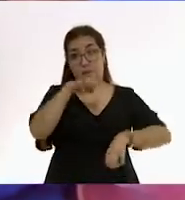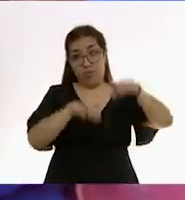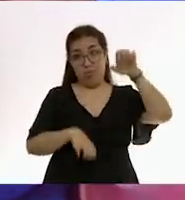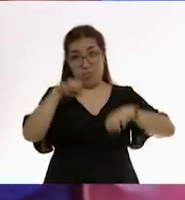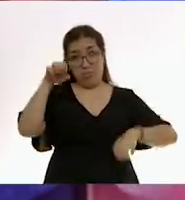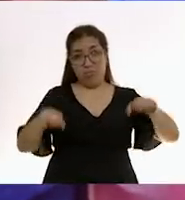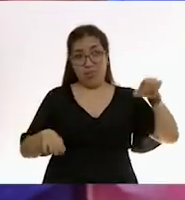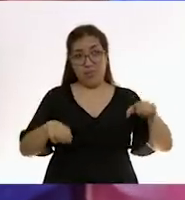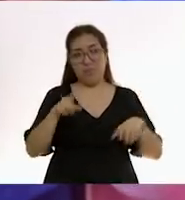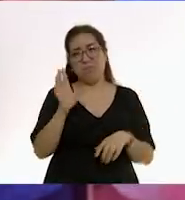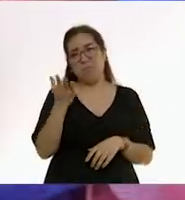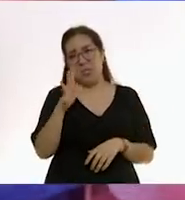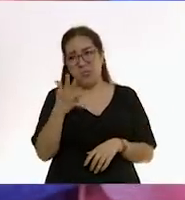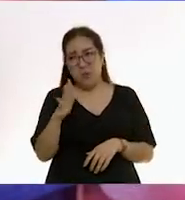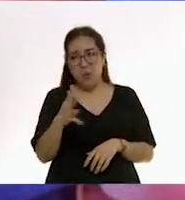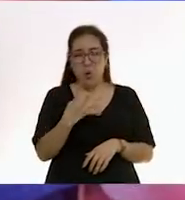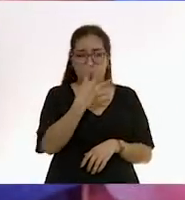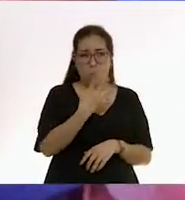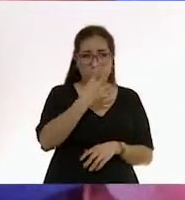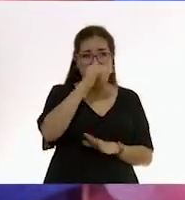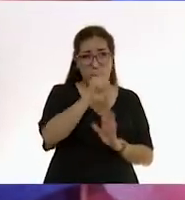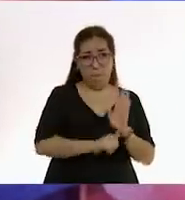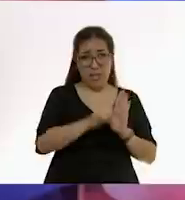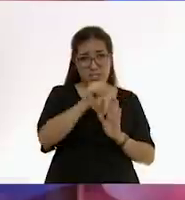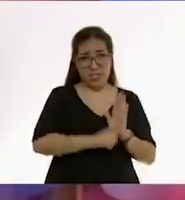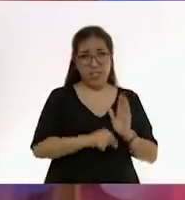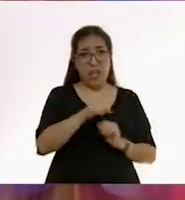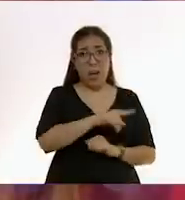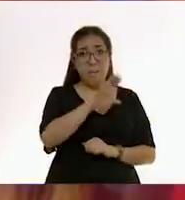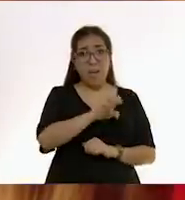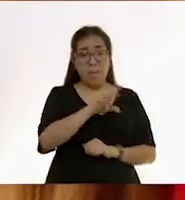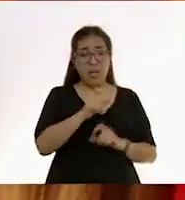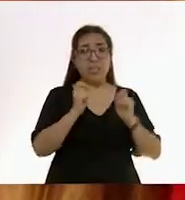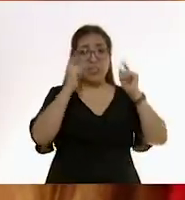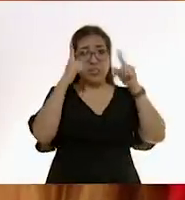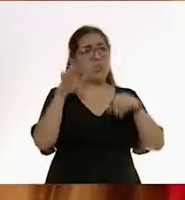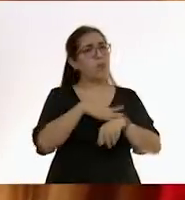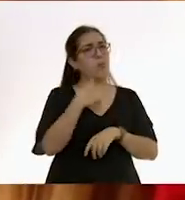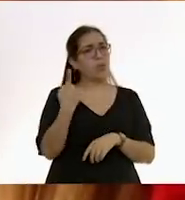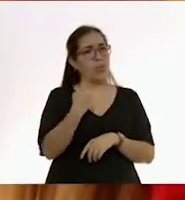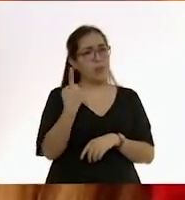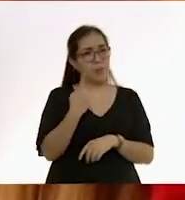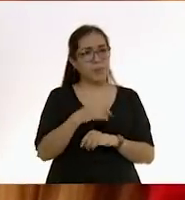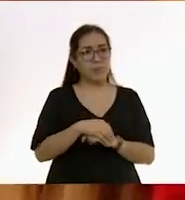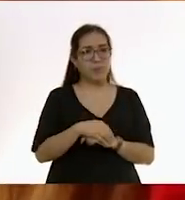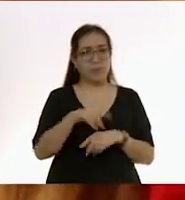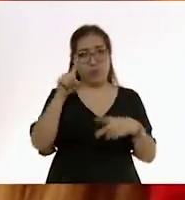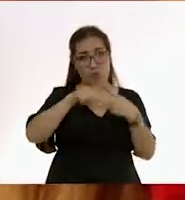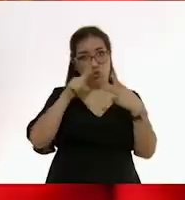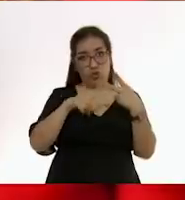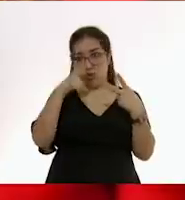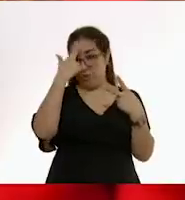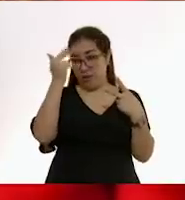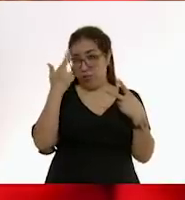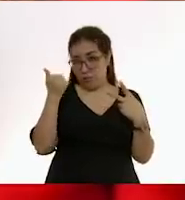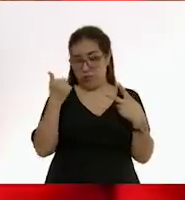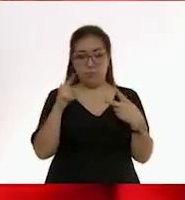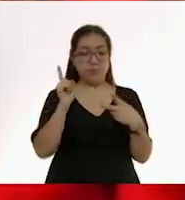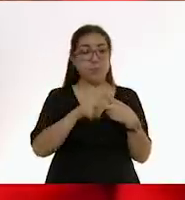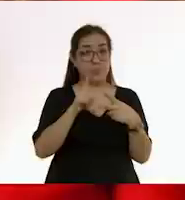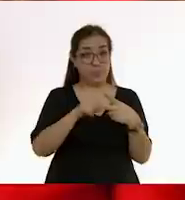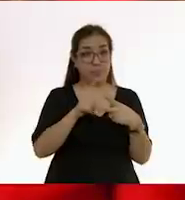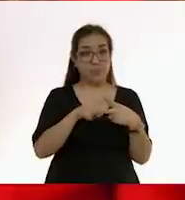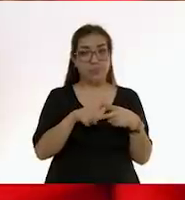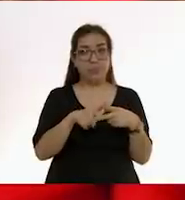Inicialmente, los primeros más o menos como cuatro meses, los bebés se despiertan por dos motivos bien importantes. Y el